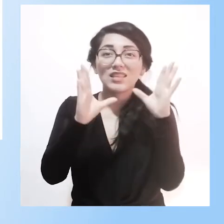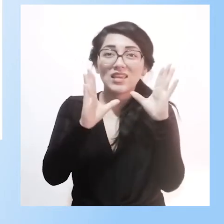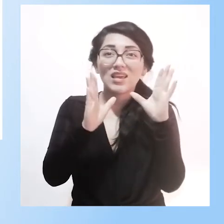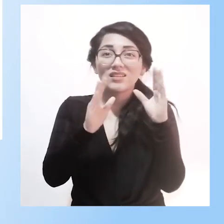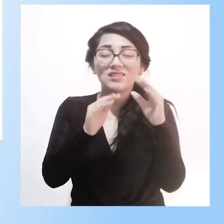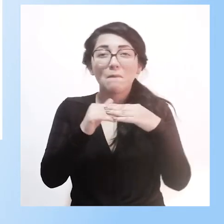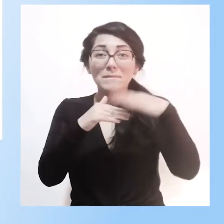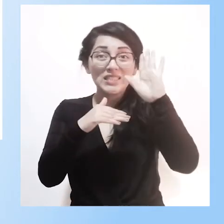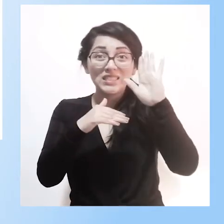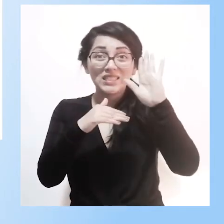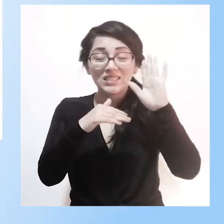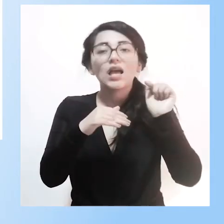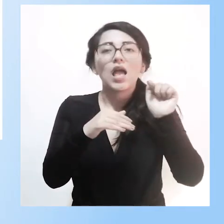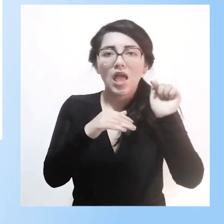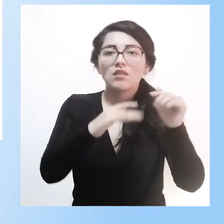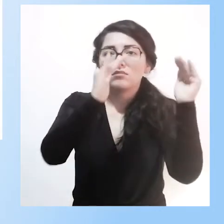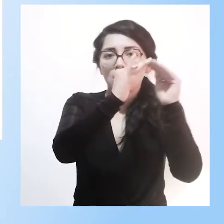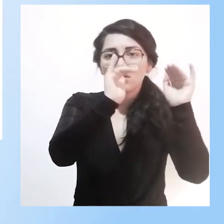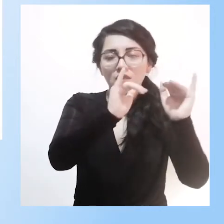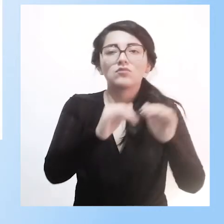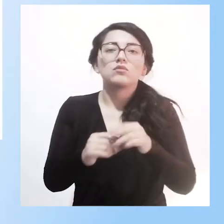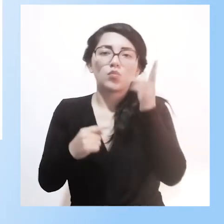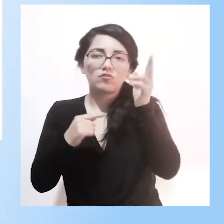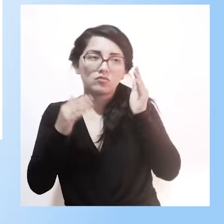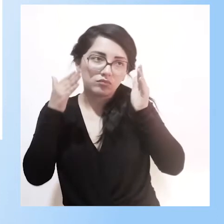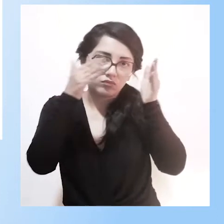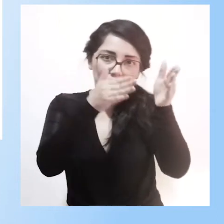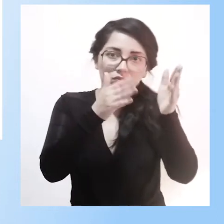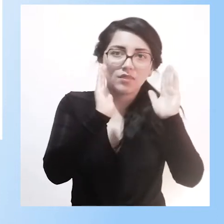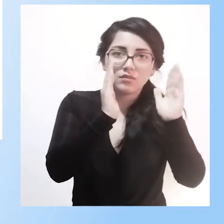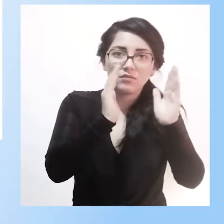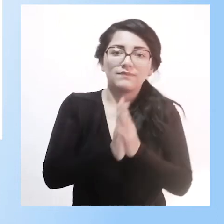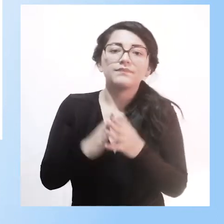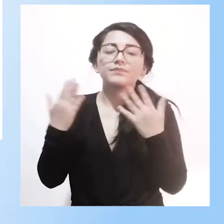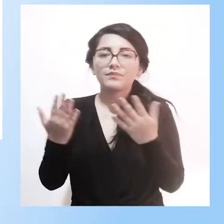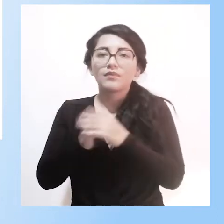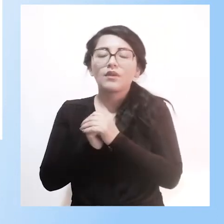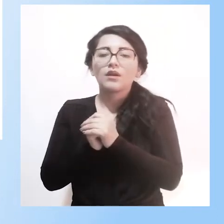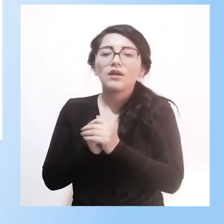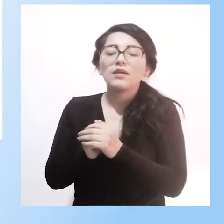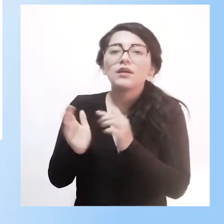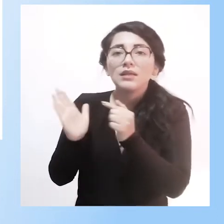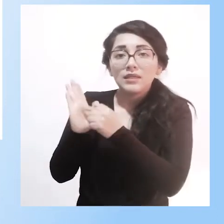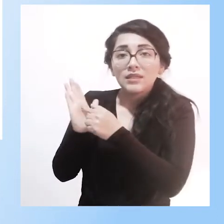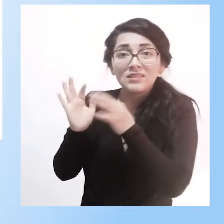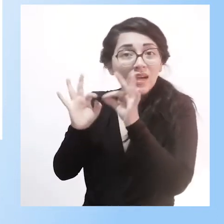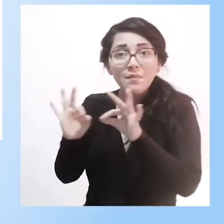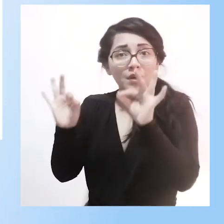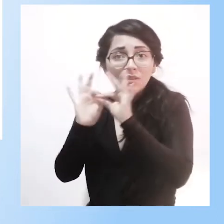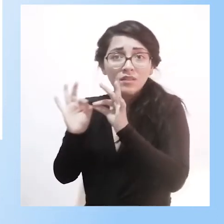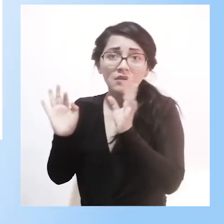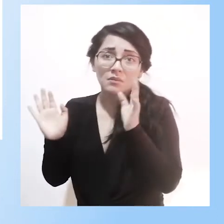tienen este reposo dentro de sus hogares. ¿Cuáles son las responsabilidades de las carteras de Estado? Que creo que eso es importante